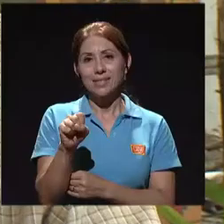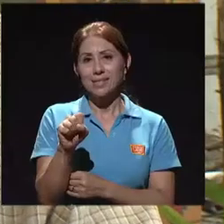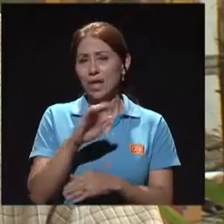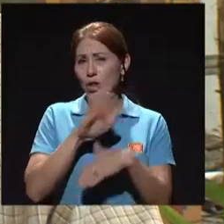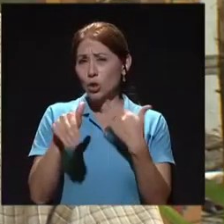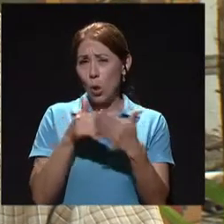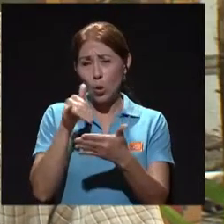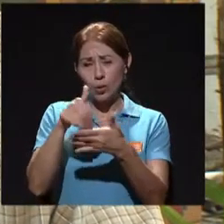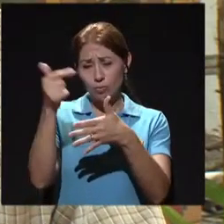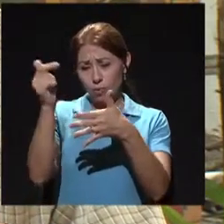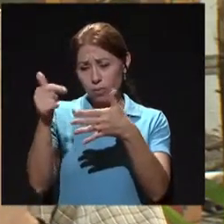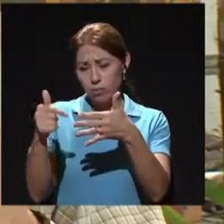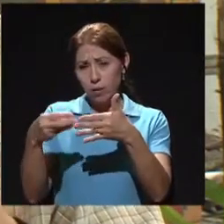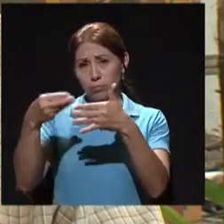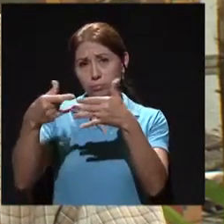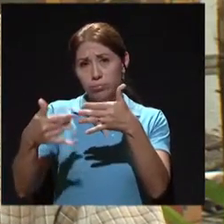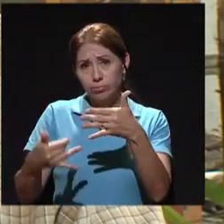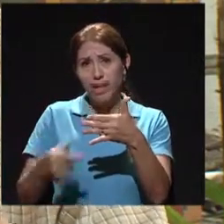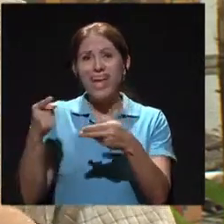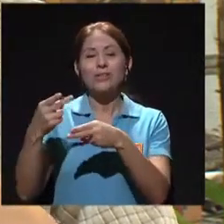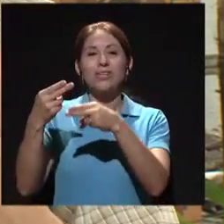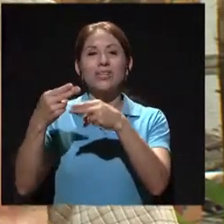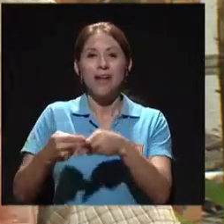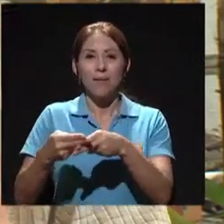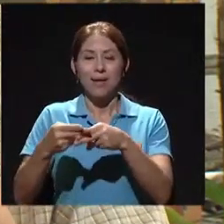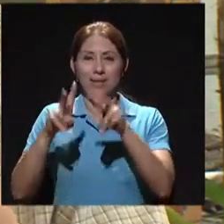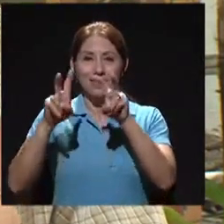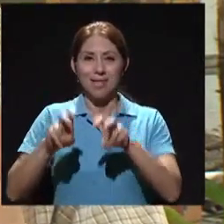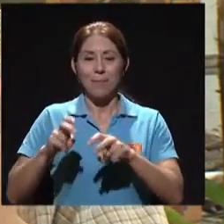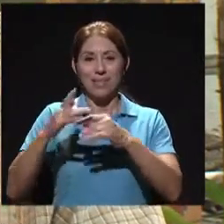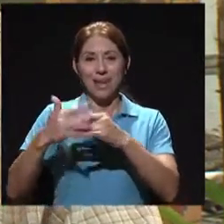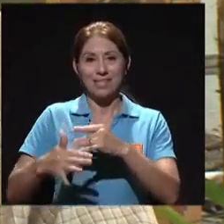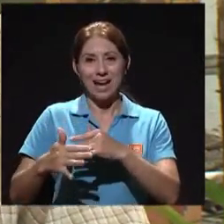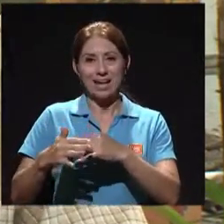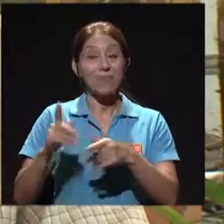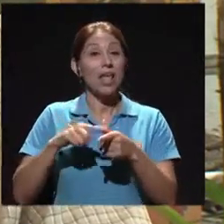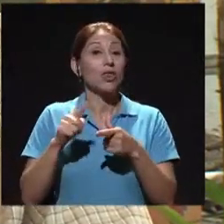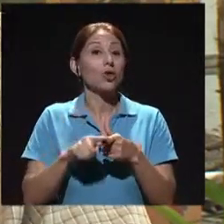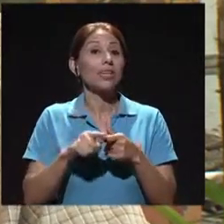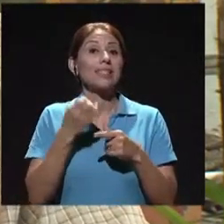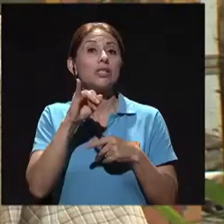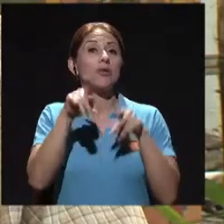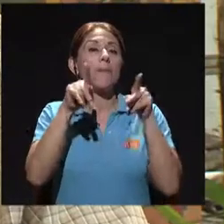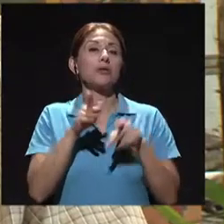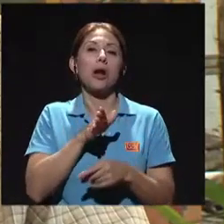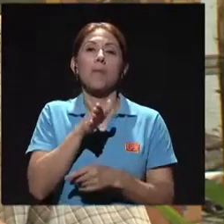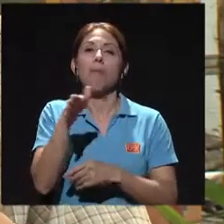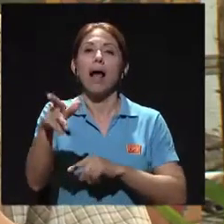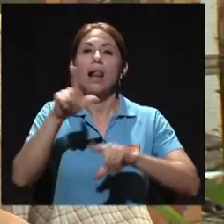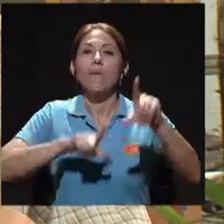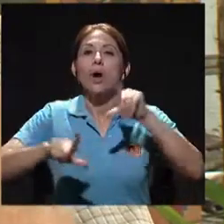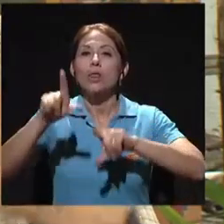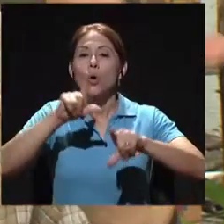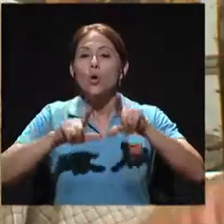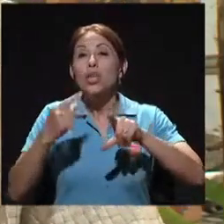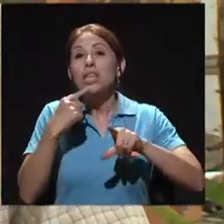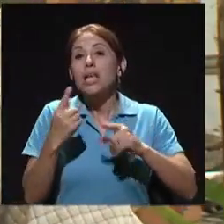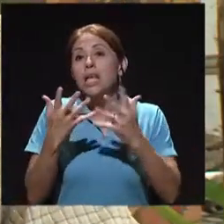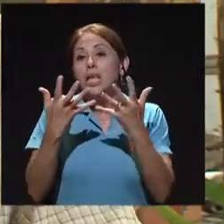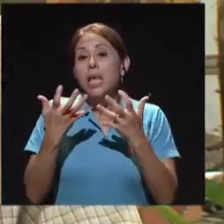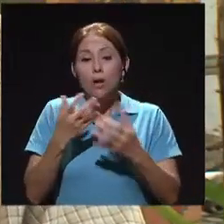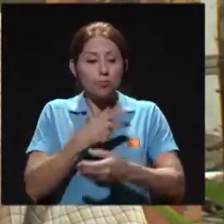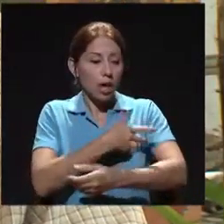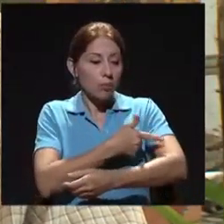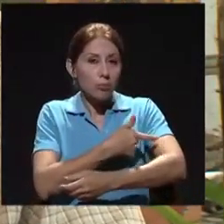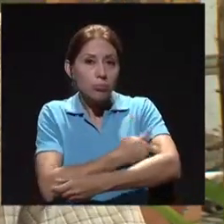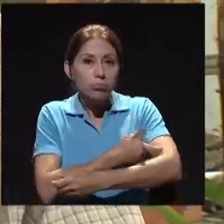digamos, es lo que se llama el examen de la sangre. Entonces, cuando la persona llega a un laboratorio clínico y dice, ¿me que quiero hacerme un examen de